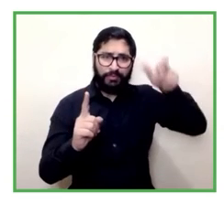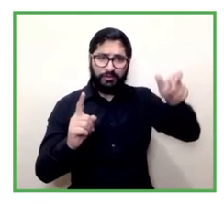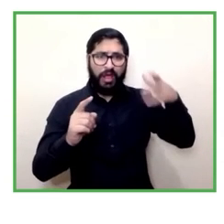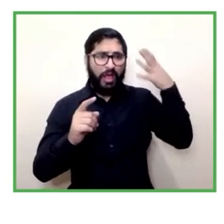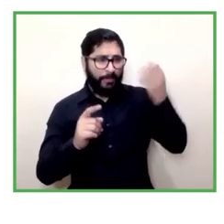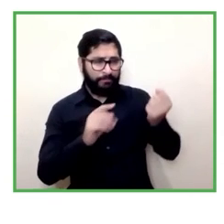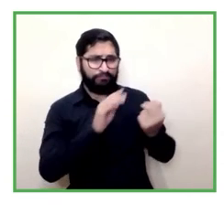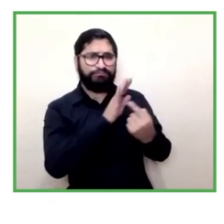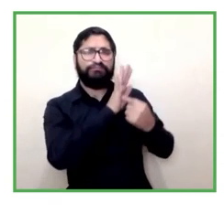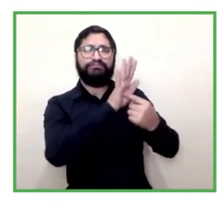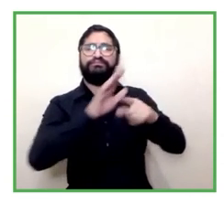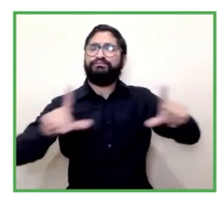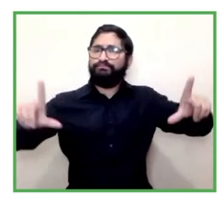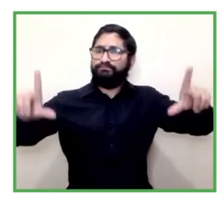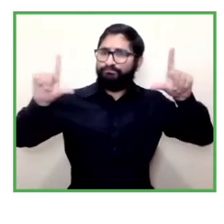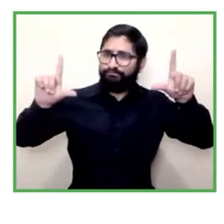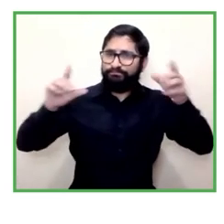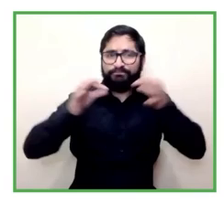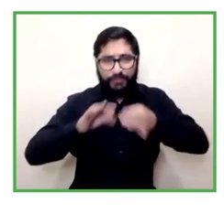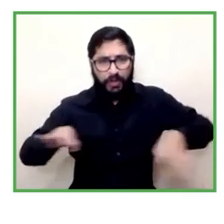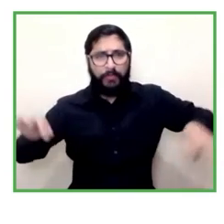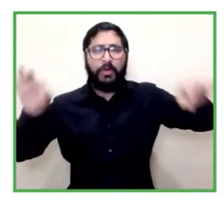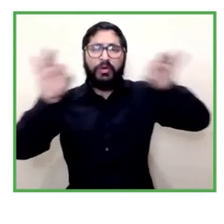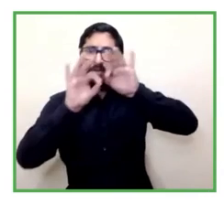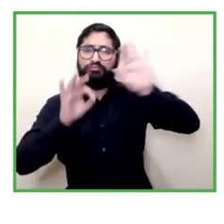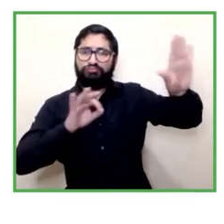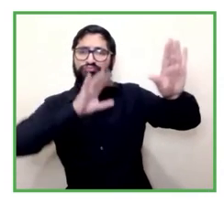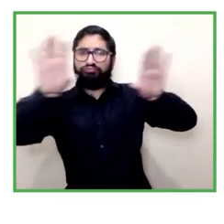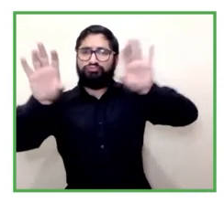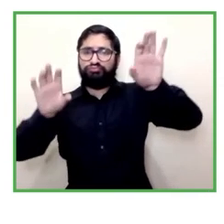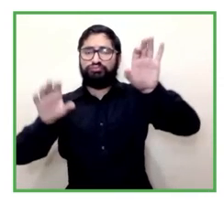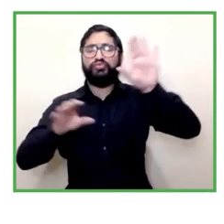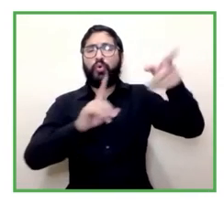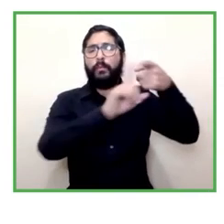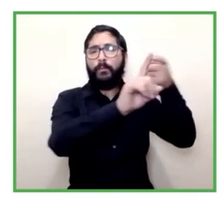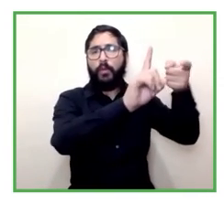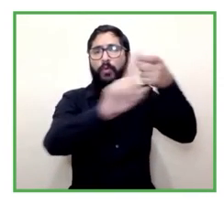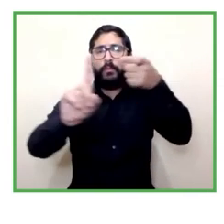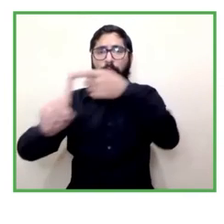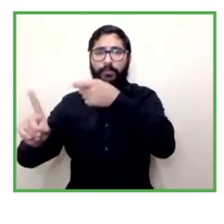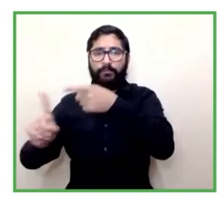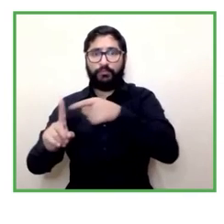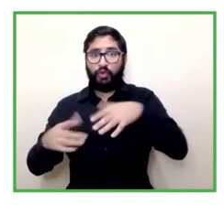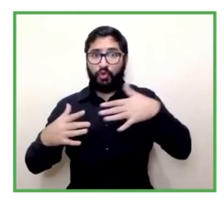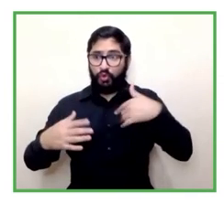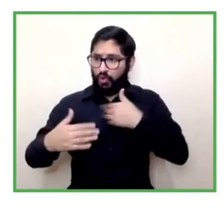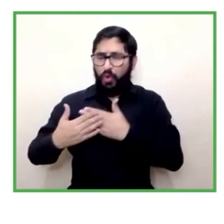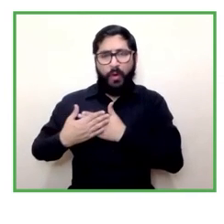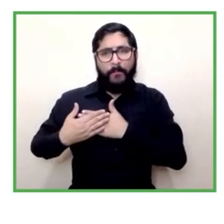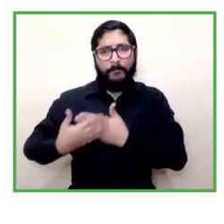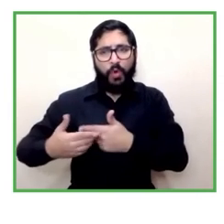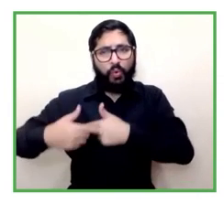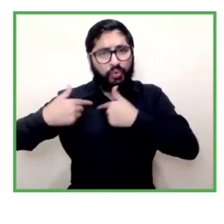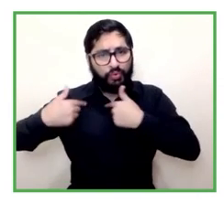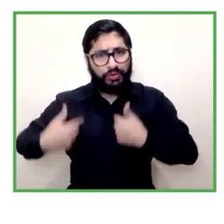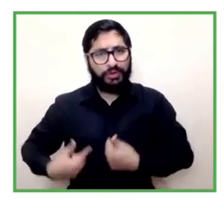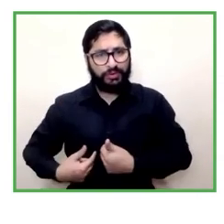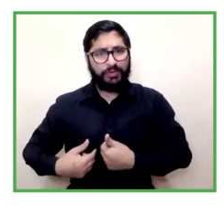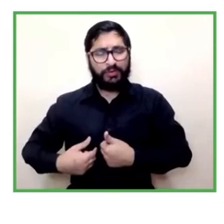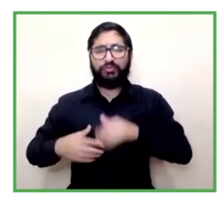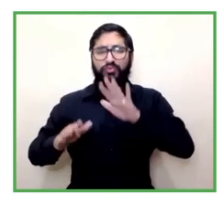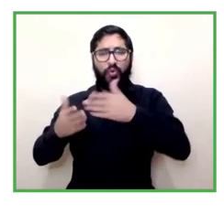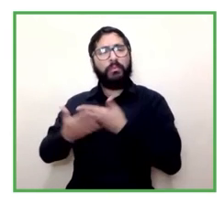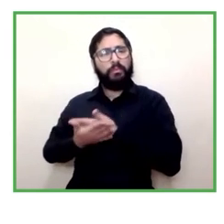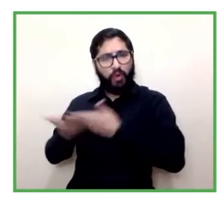las buenas intenciones de las políticas públicas no porque yo crea esta es mirada